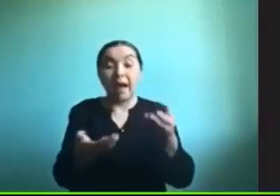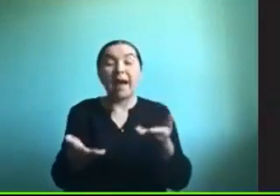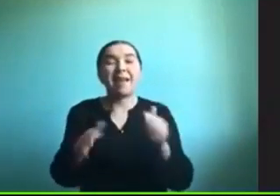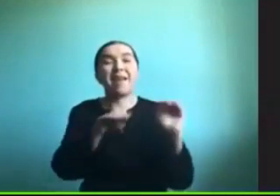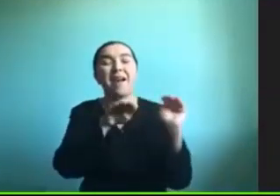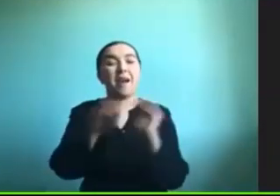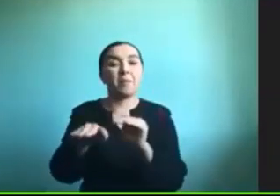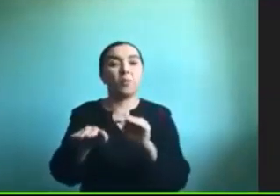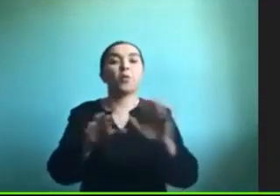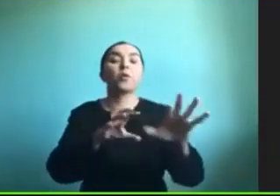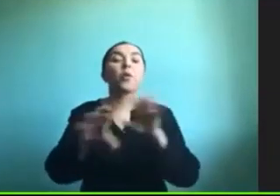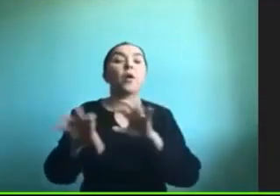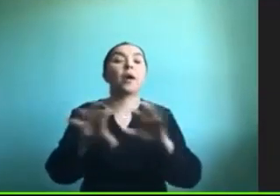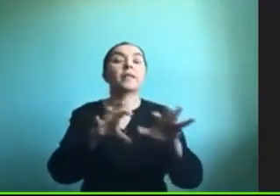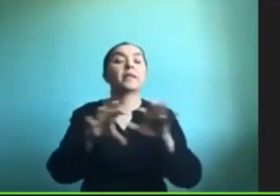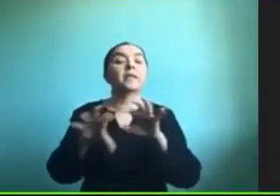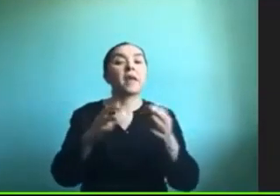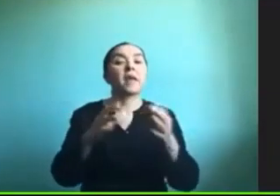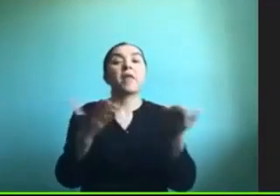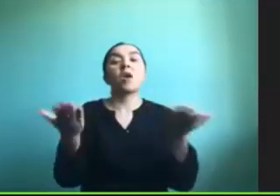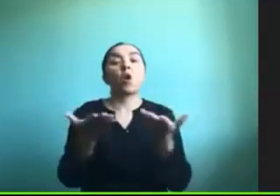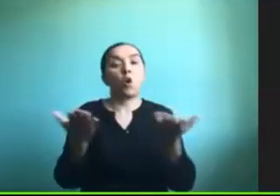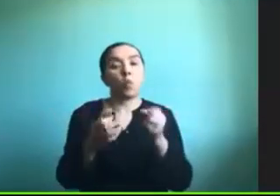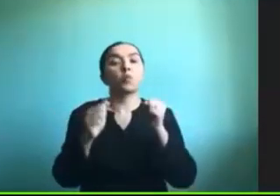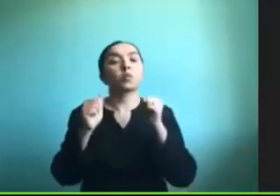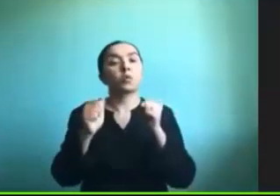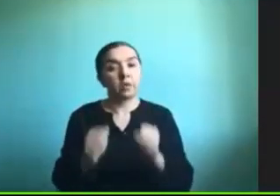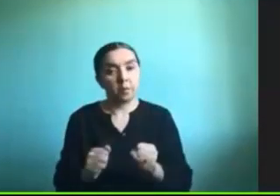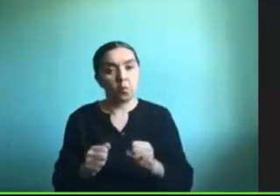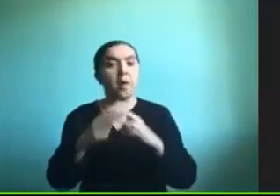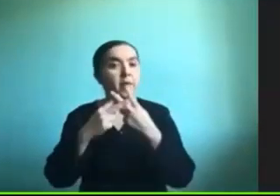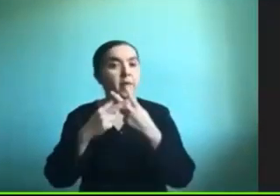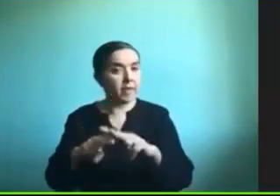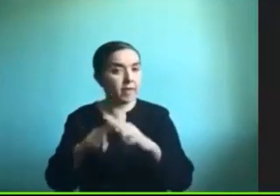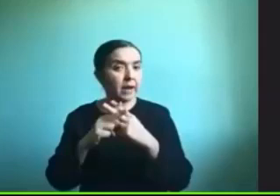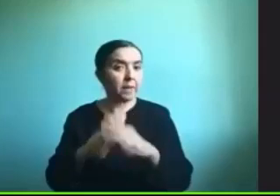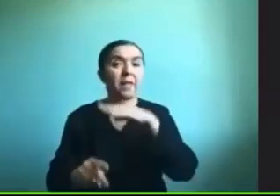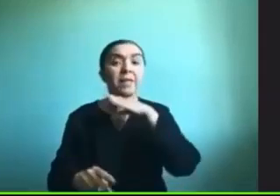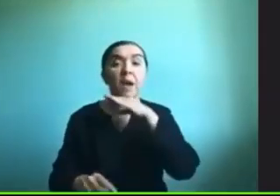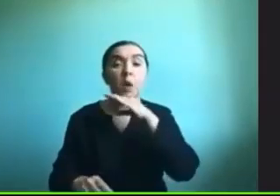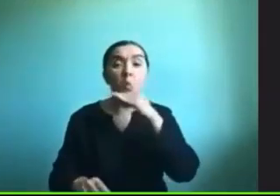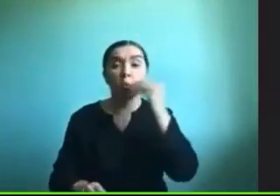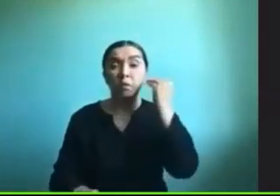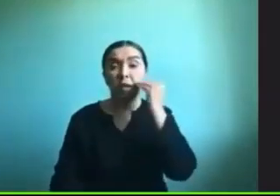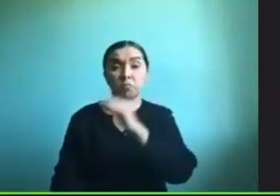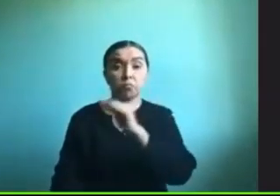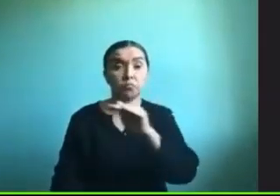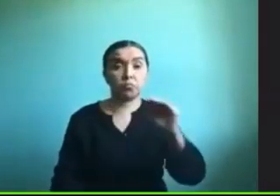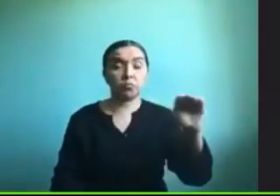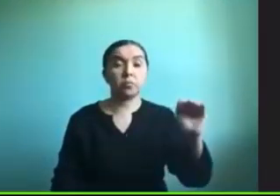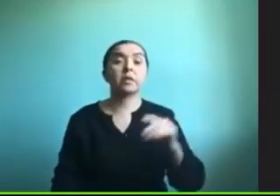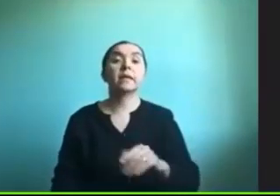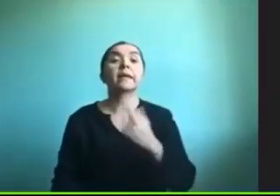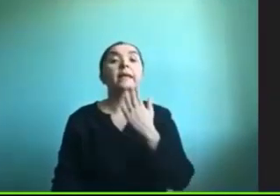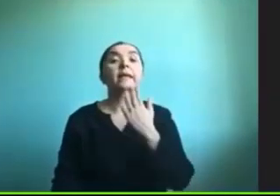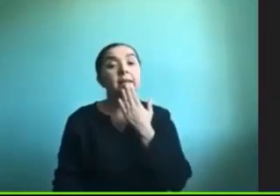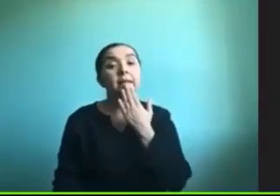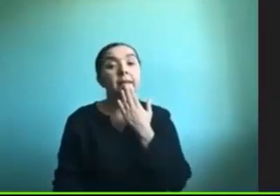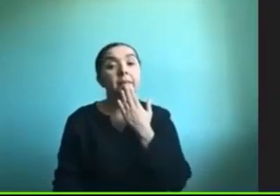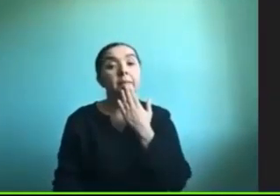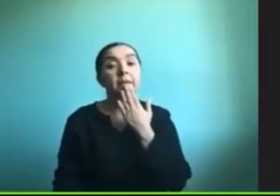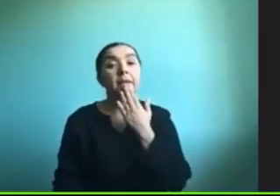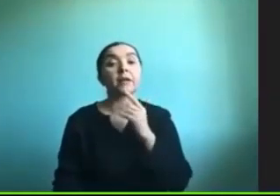actividades a cómo se podría implementar esa herramienta con los niños más pequeños y también el toque mágico